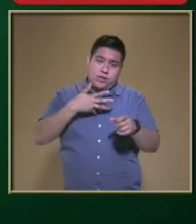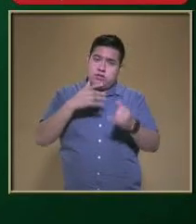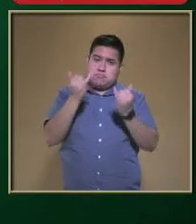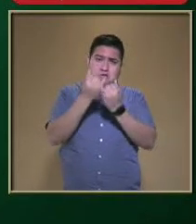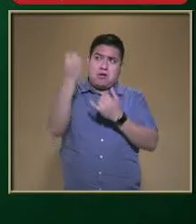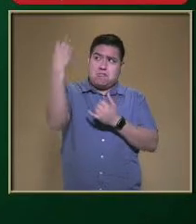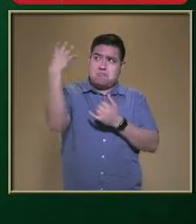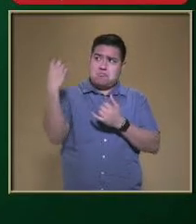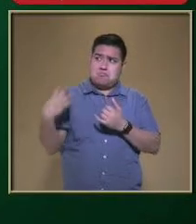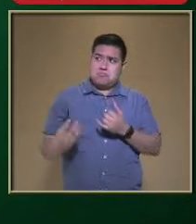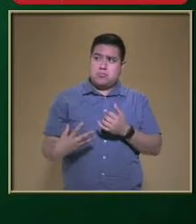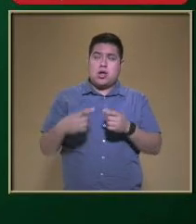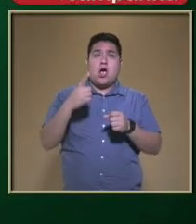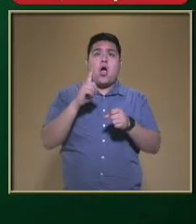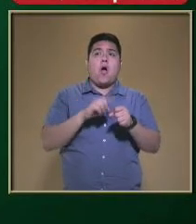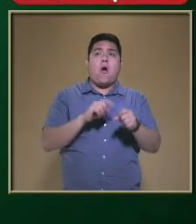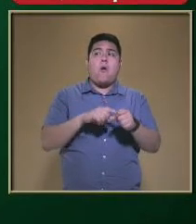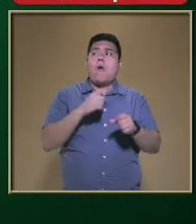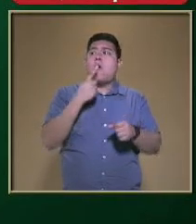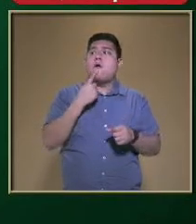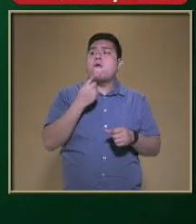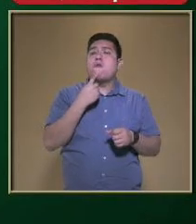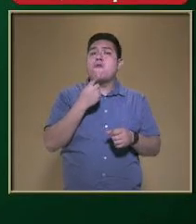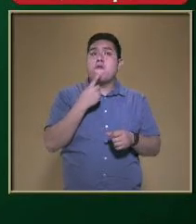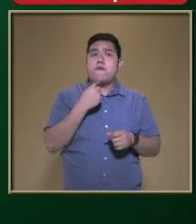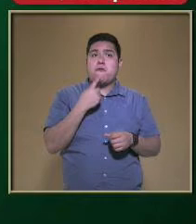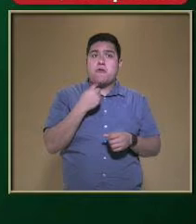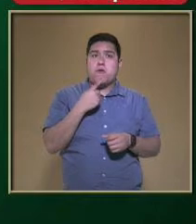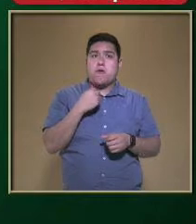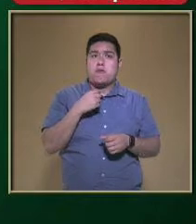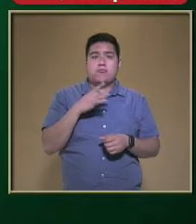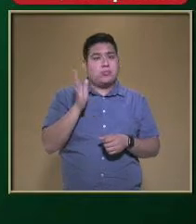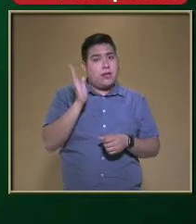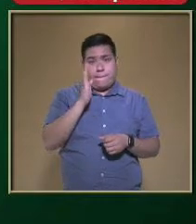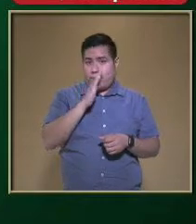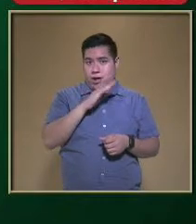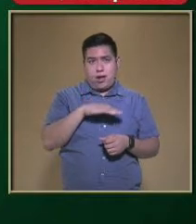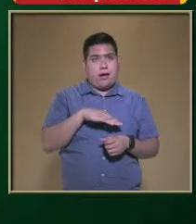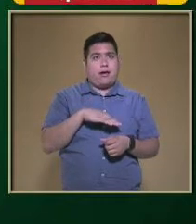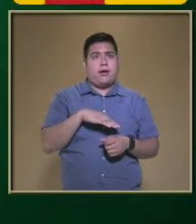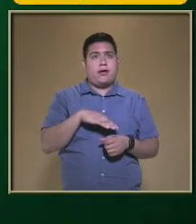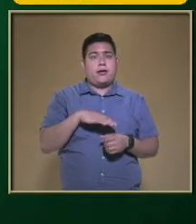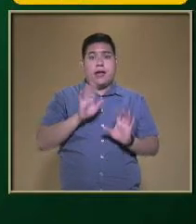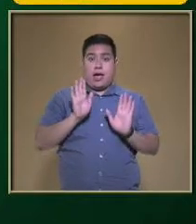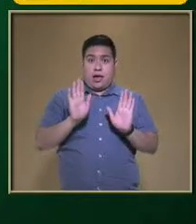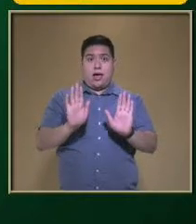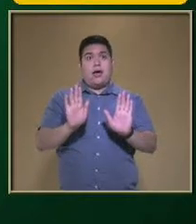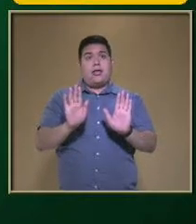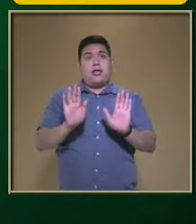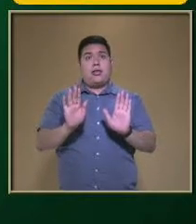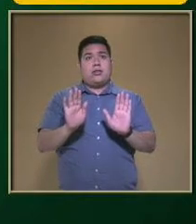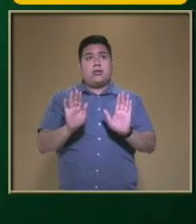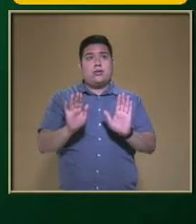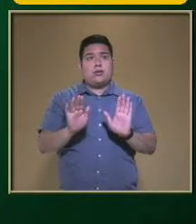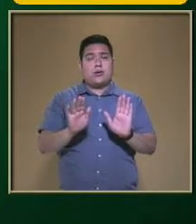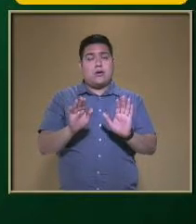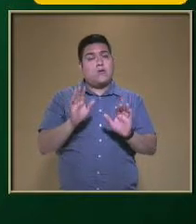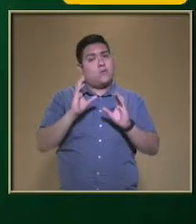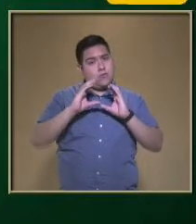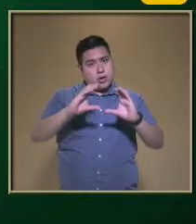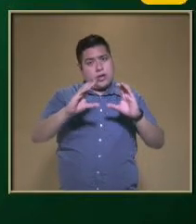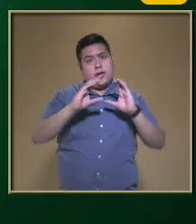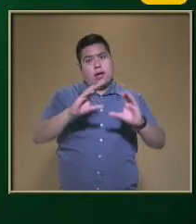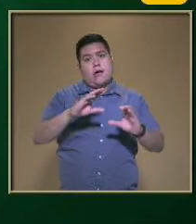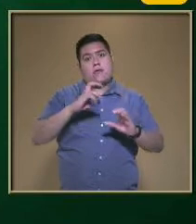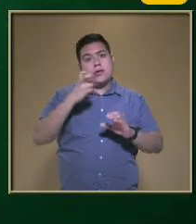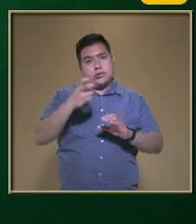El color rojo Obviamente Pues no es bueno Nos dice Que debemos Detenernos O no Debemos tener Precaución Con ese